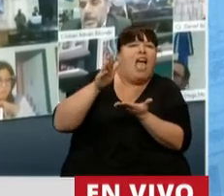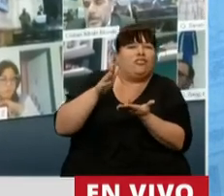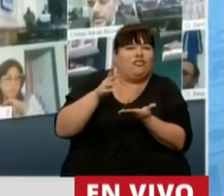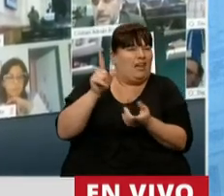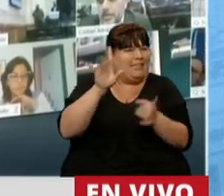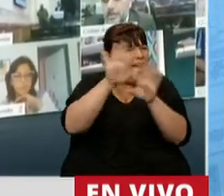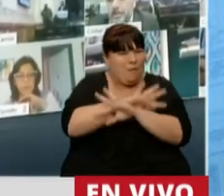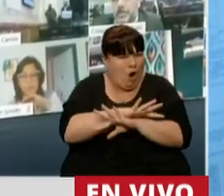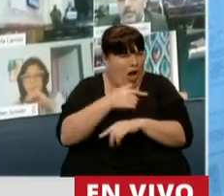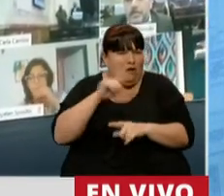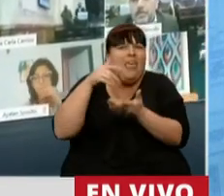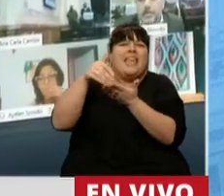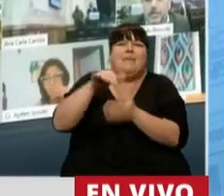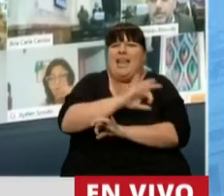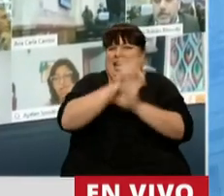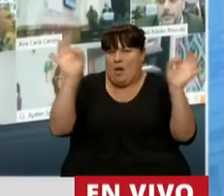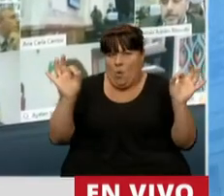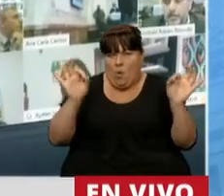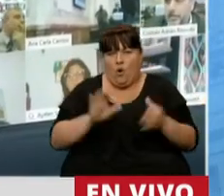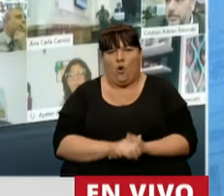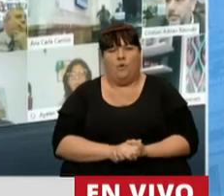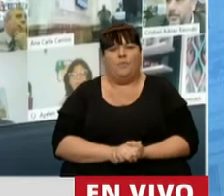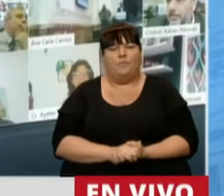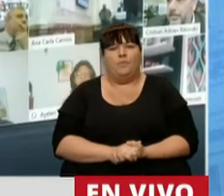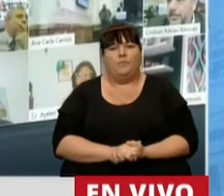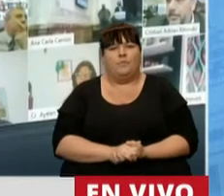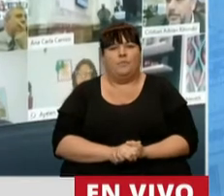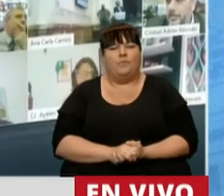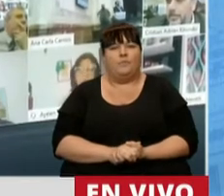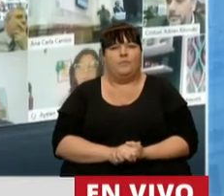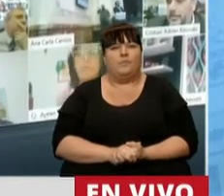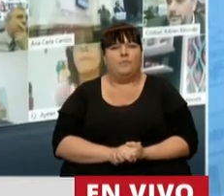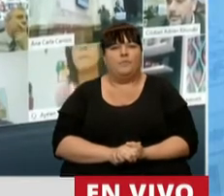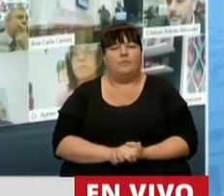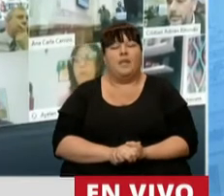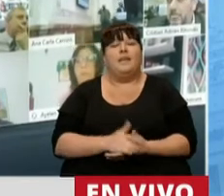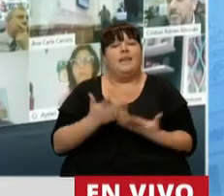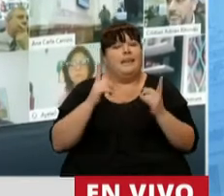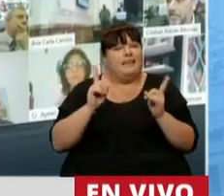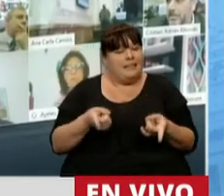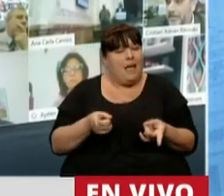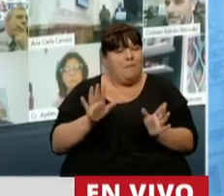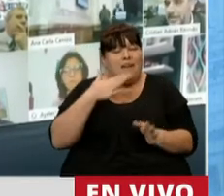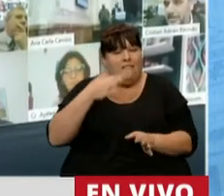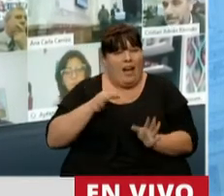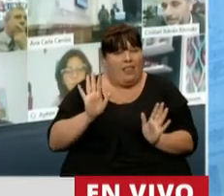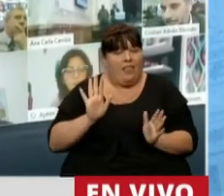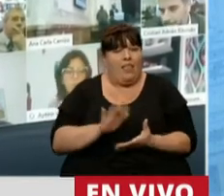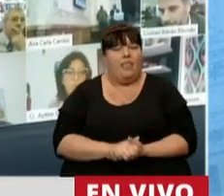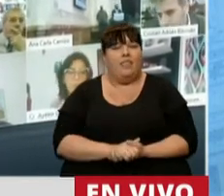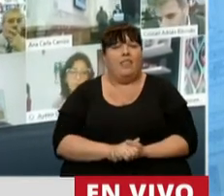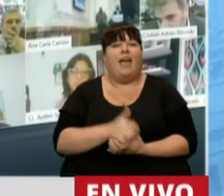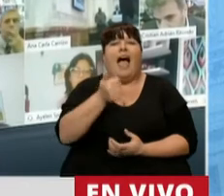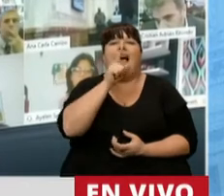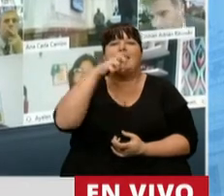Se equivocan. Acá no estamos discriminando absolutamente a nadie, Presidente. Pero también es cierto que el